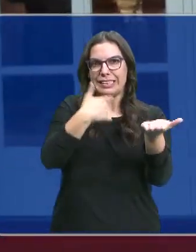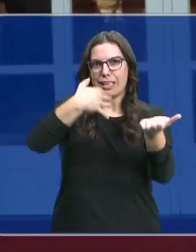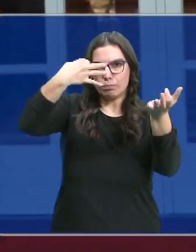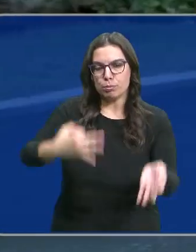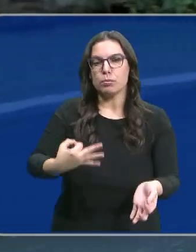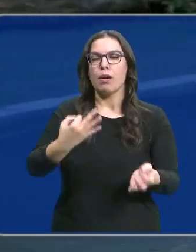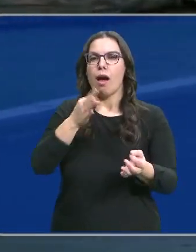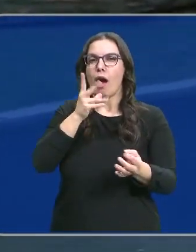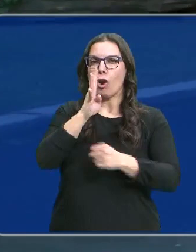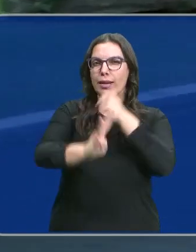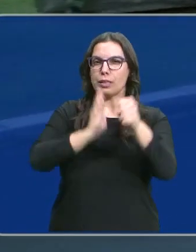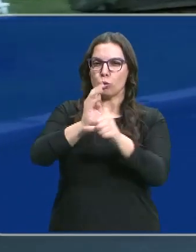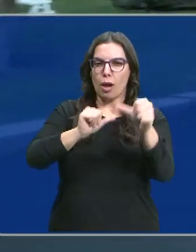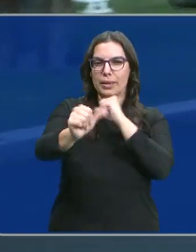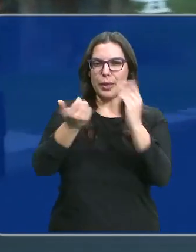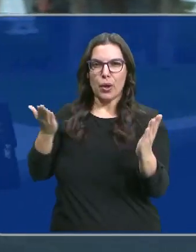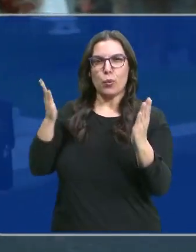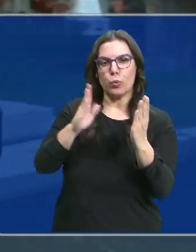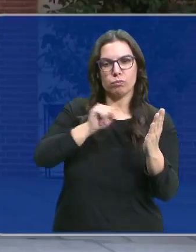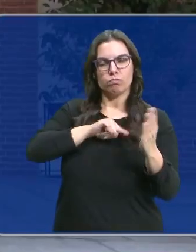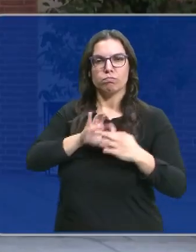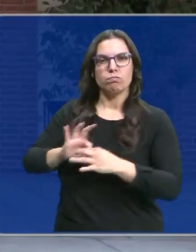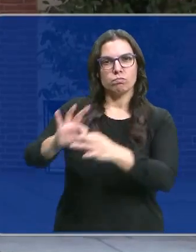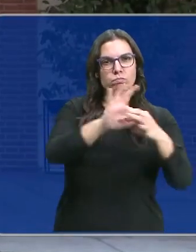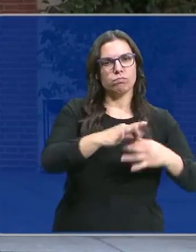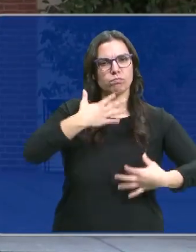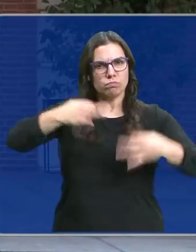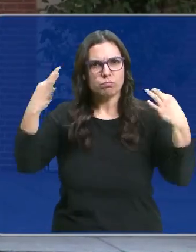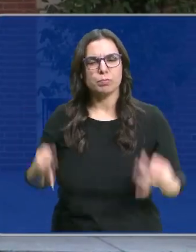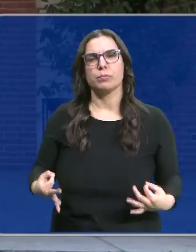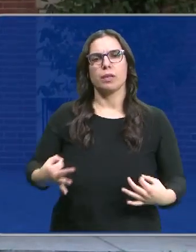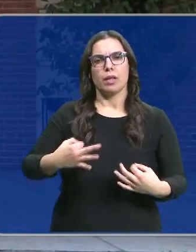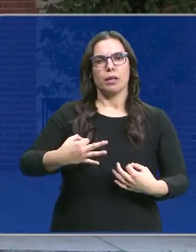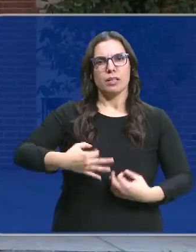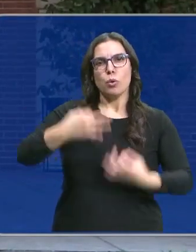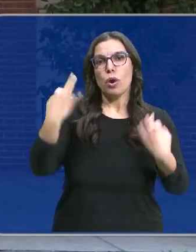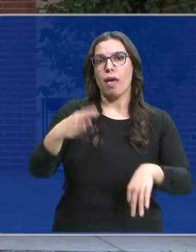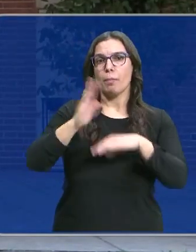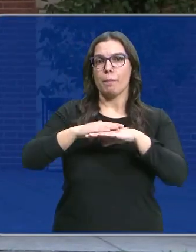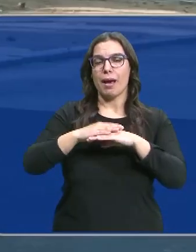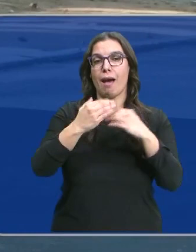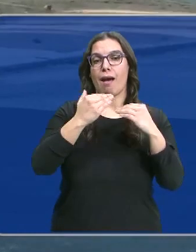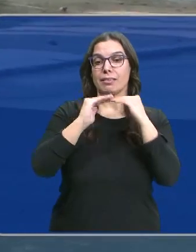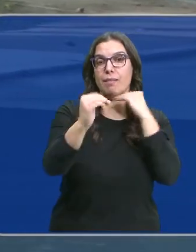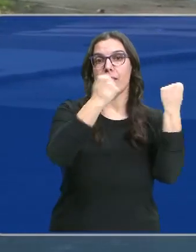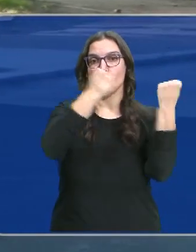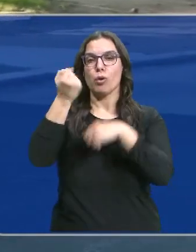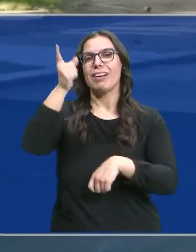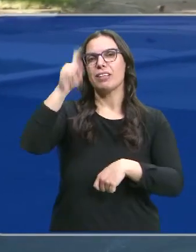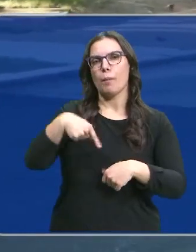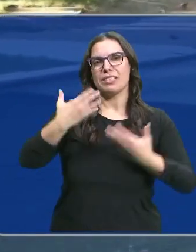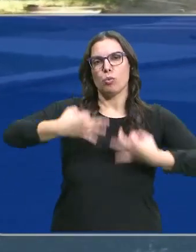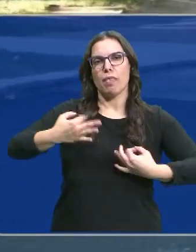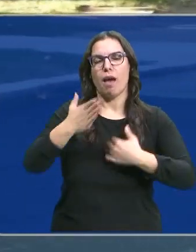que afronten esta legislatura con unidad, solvencia y determinación, con el afán de garantizar la estabilidad institucional y también el